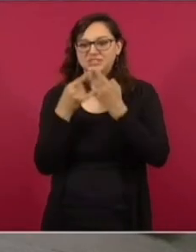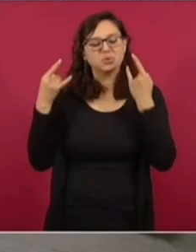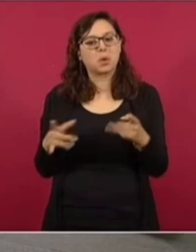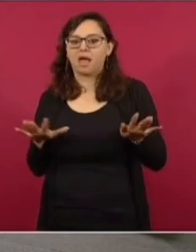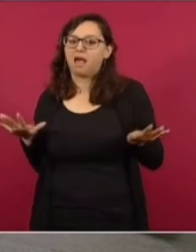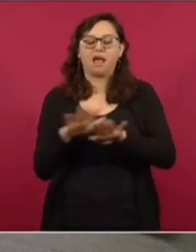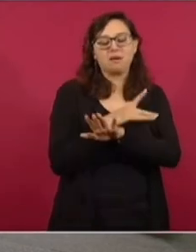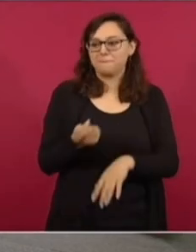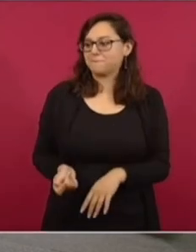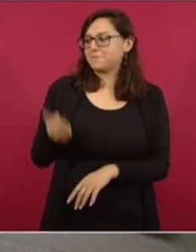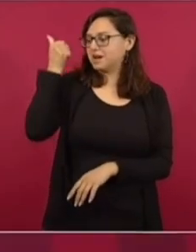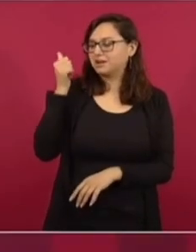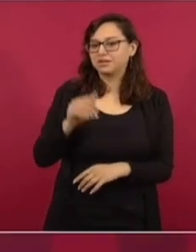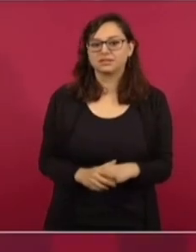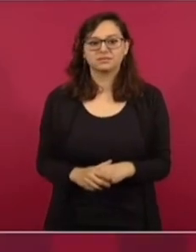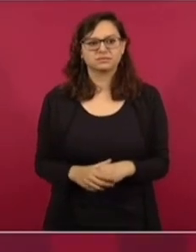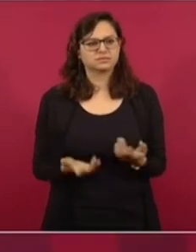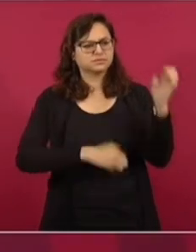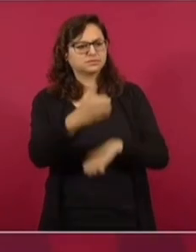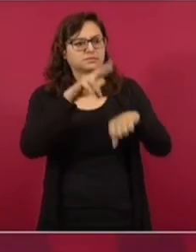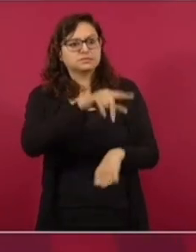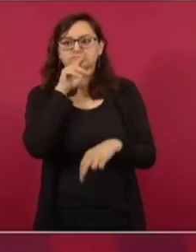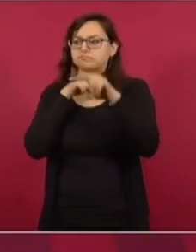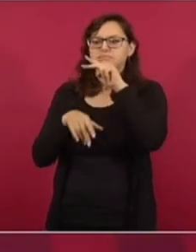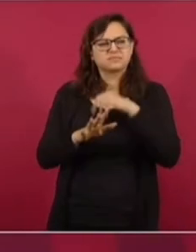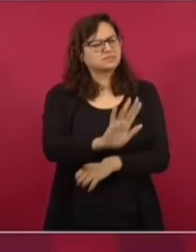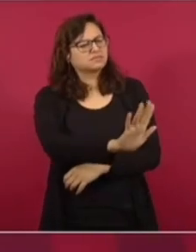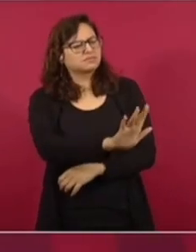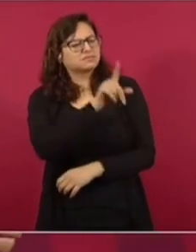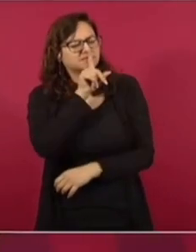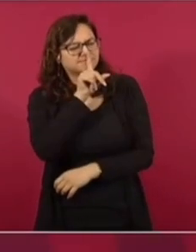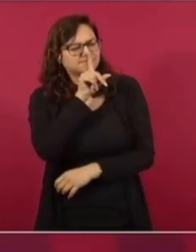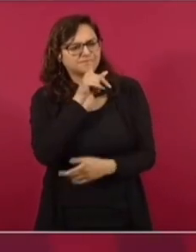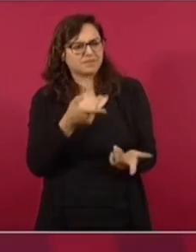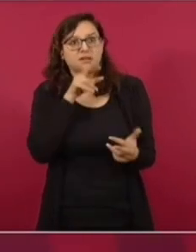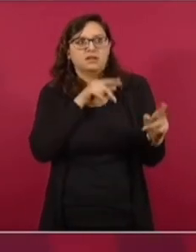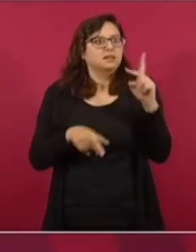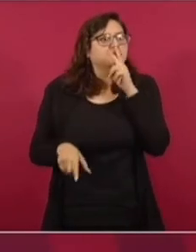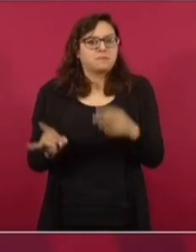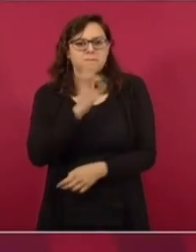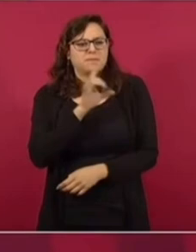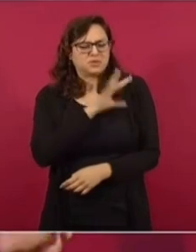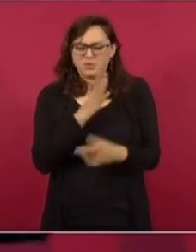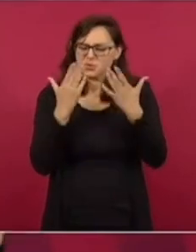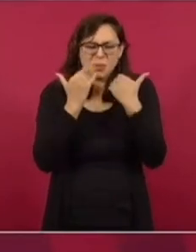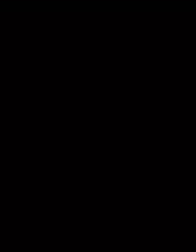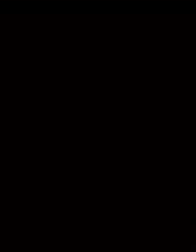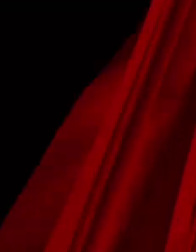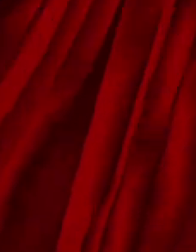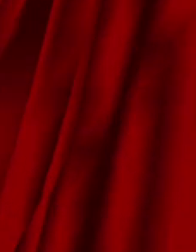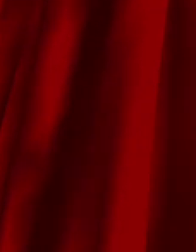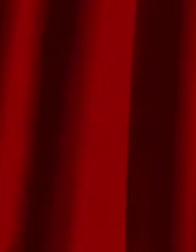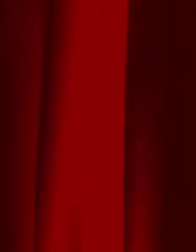dicho a los empresarios que no hay nada que temer, es ordenar y a todos nos conviene.